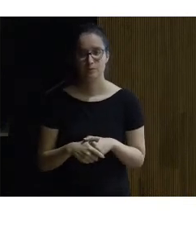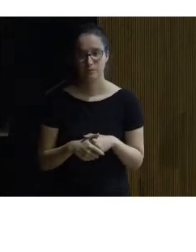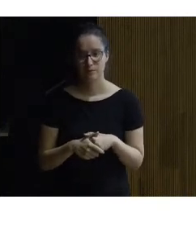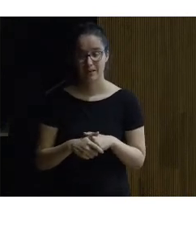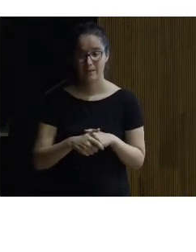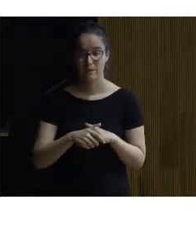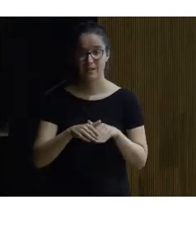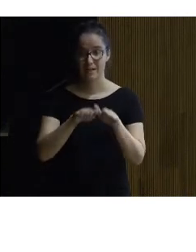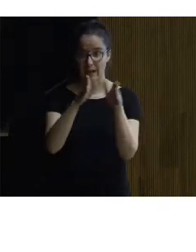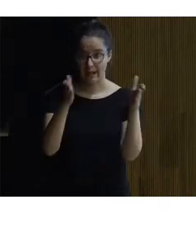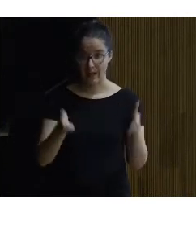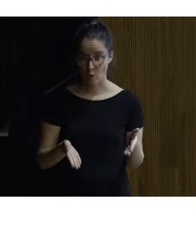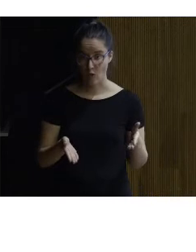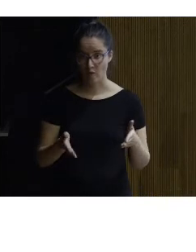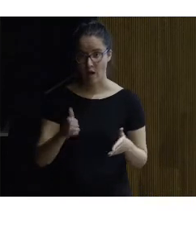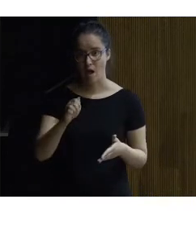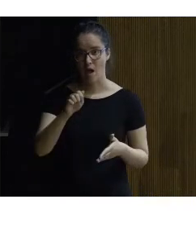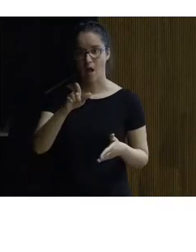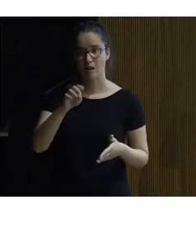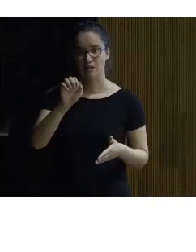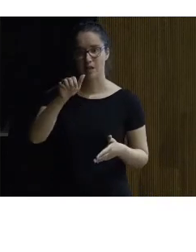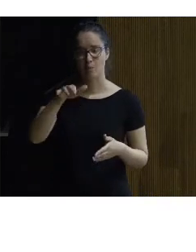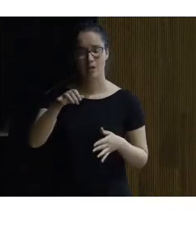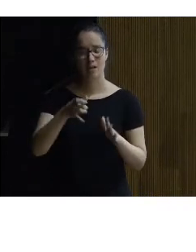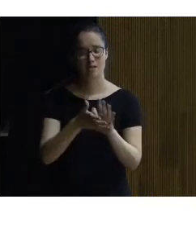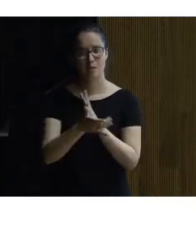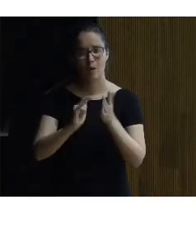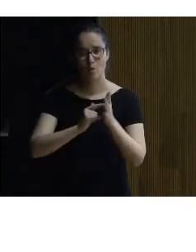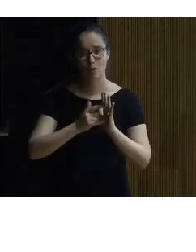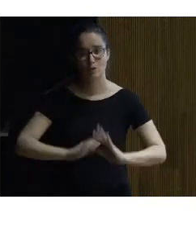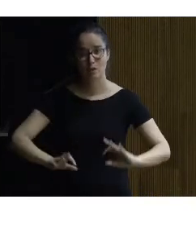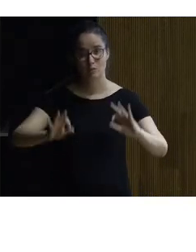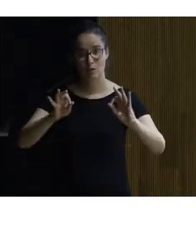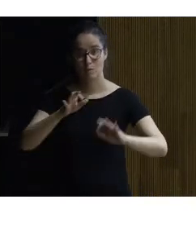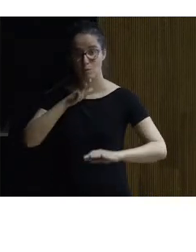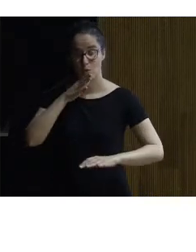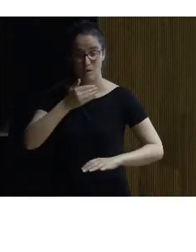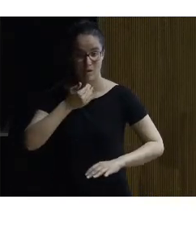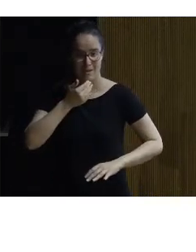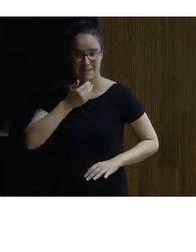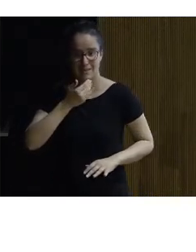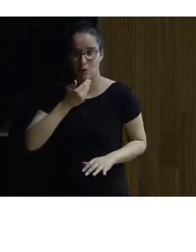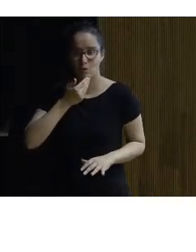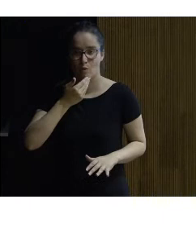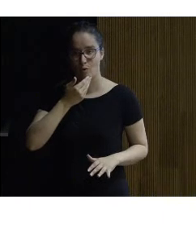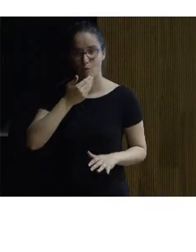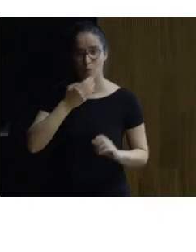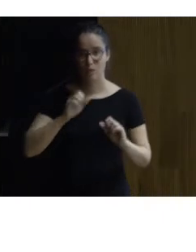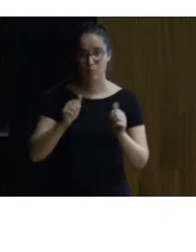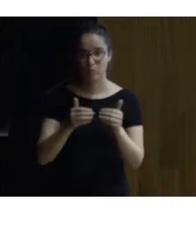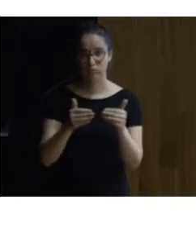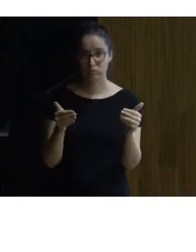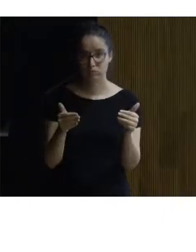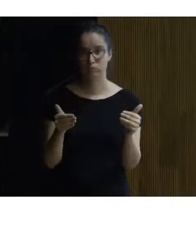Altamira Altamira es un proyecto especial porque fundamentalmente ya casi como si fuera desde el arranque mismo